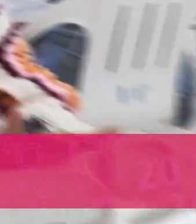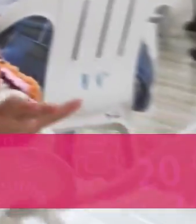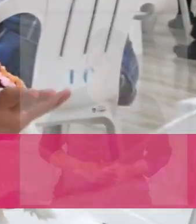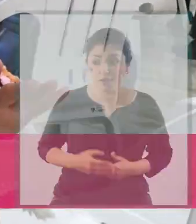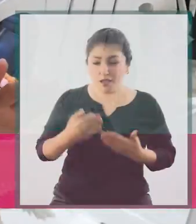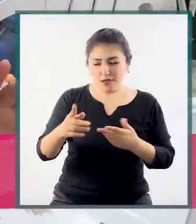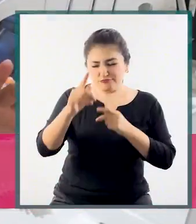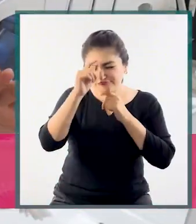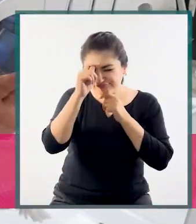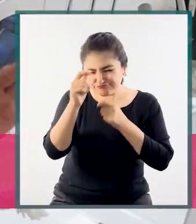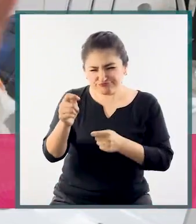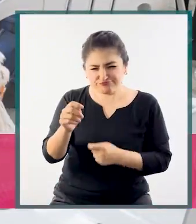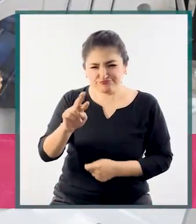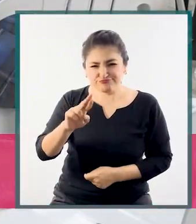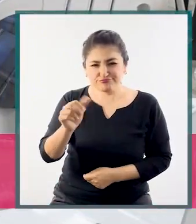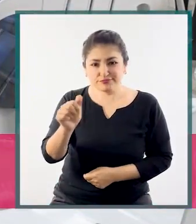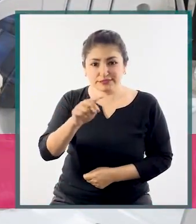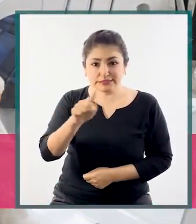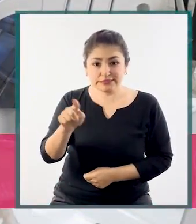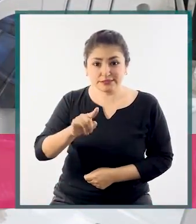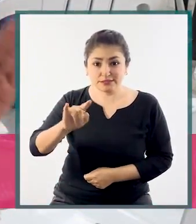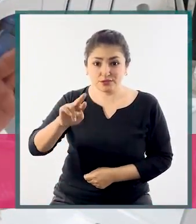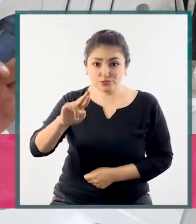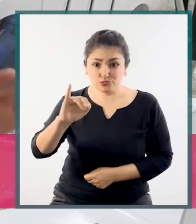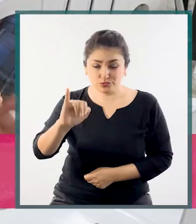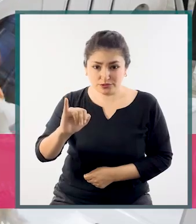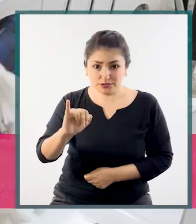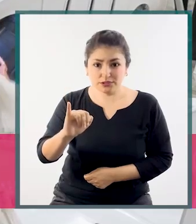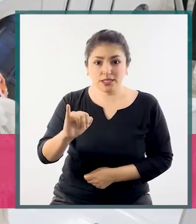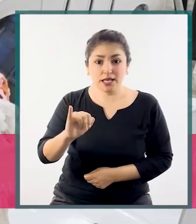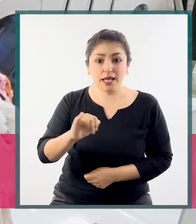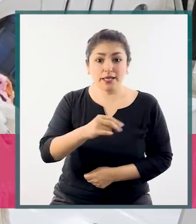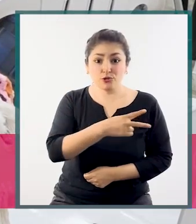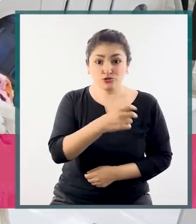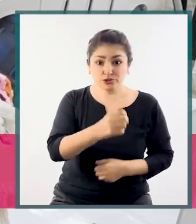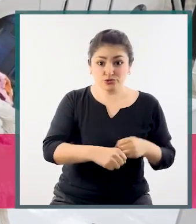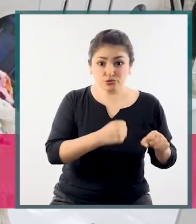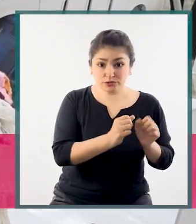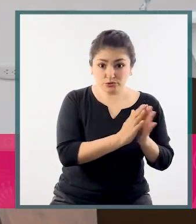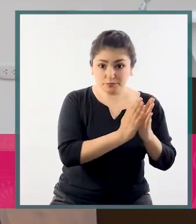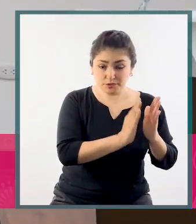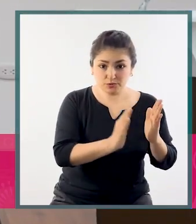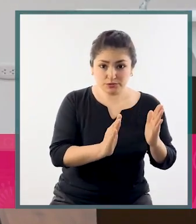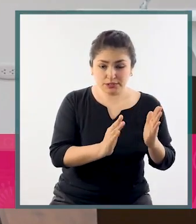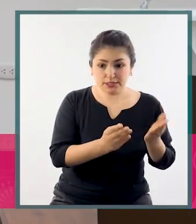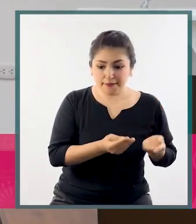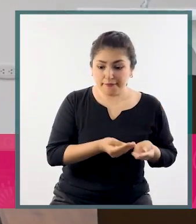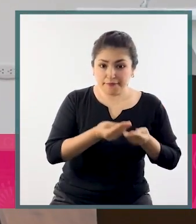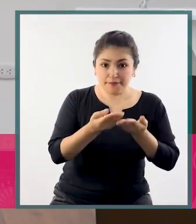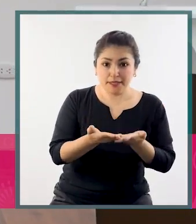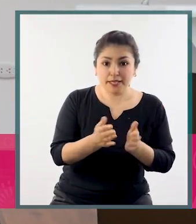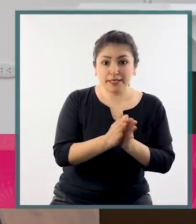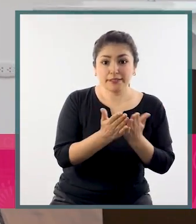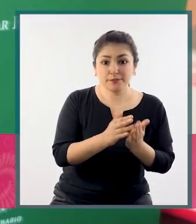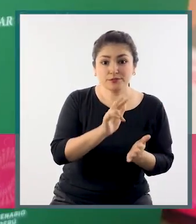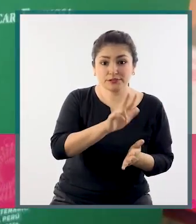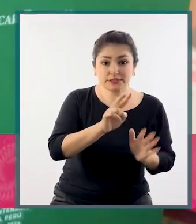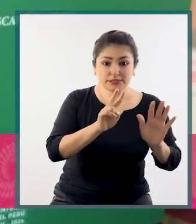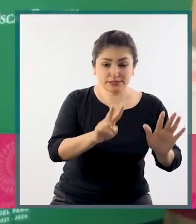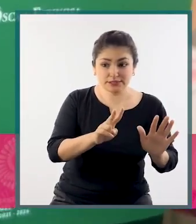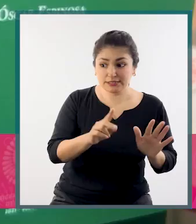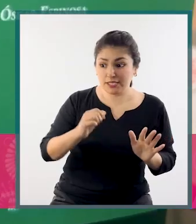Como parte de las actividades sobre el homenaje al coronel Razuri, se viene llevando a cabo la entrega de 37 libros de la Biblioteca